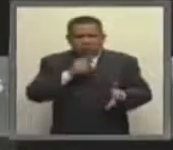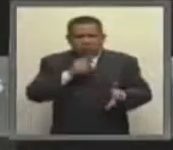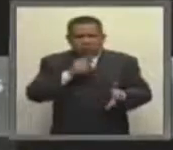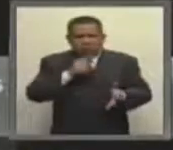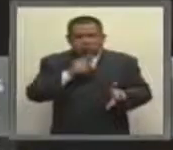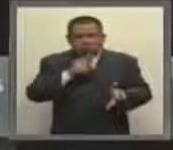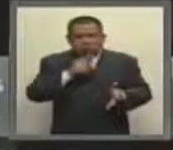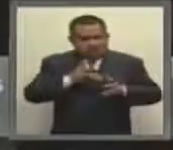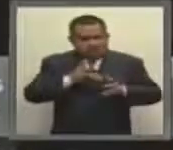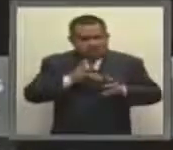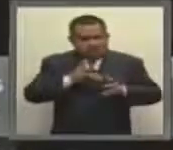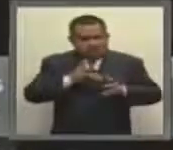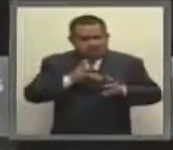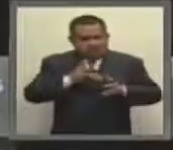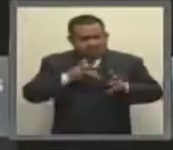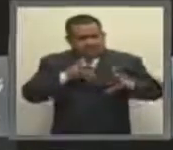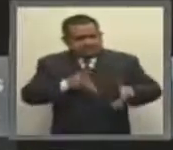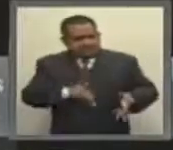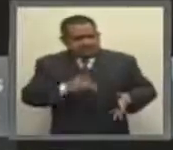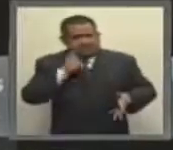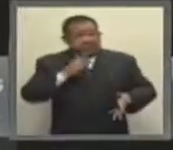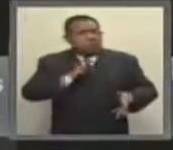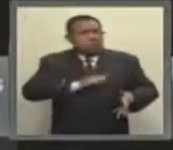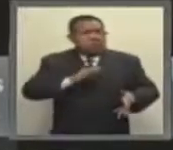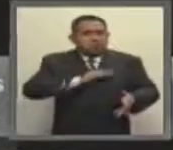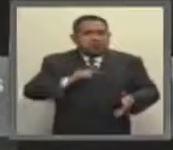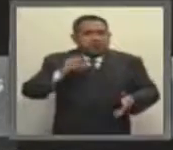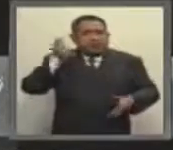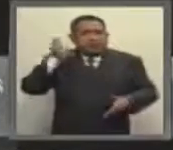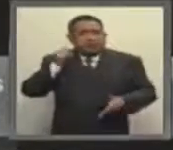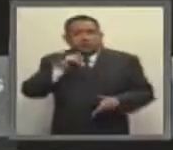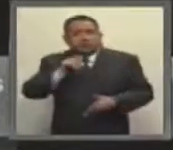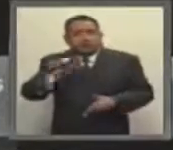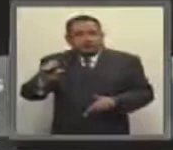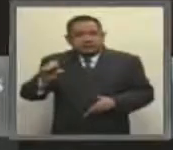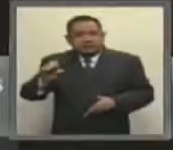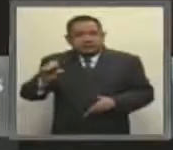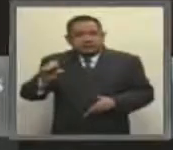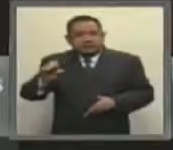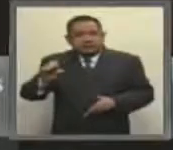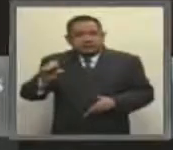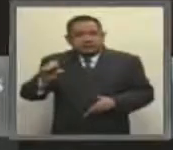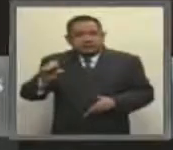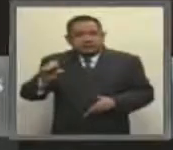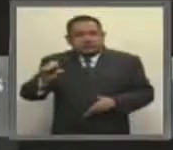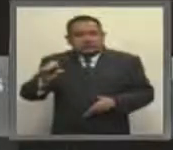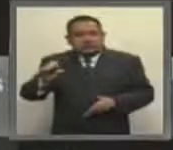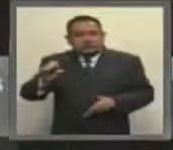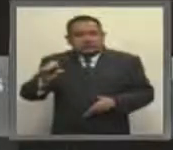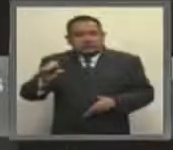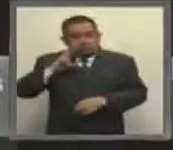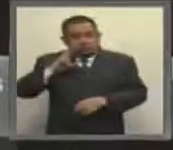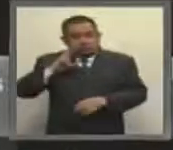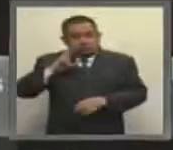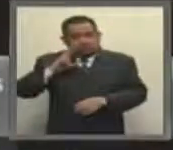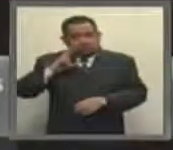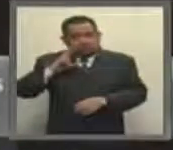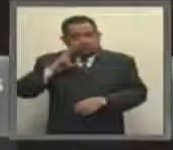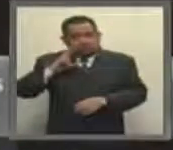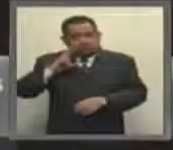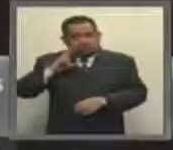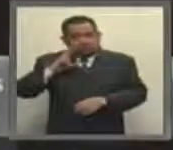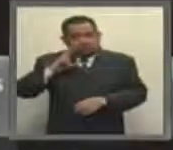para hacer expresa la posibilidad de que el pensionista sea sujeto de la Ley Federal de Responsabilidad